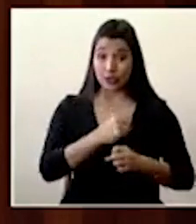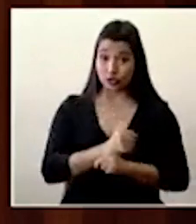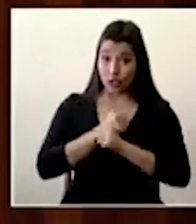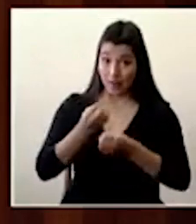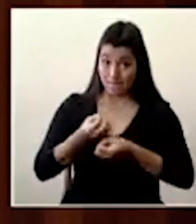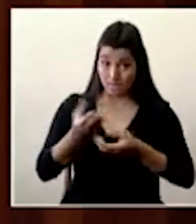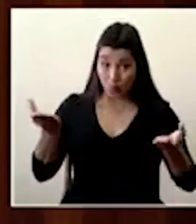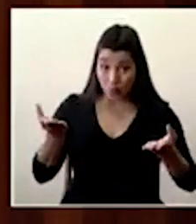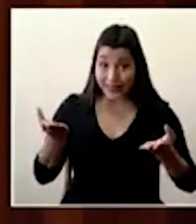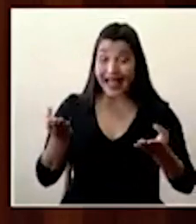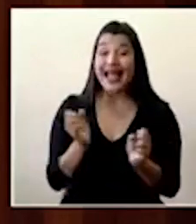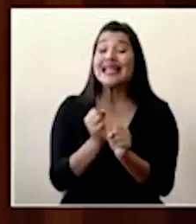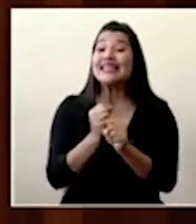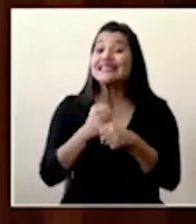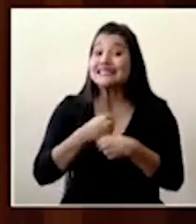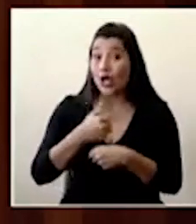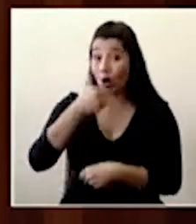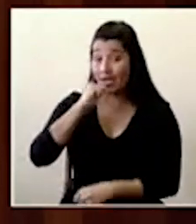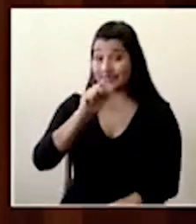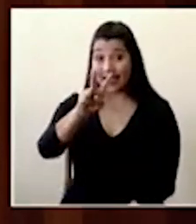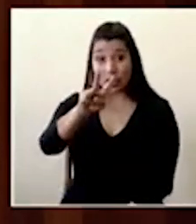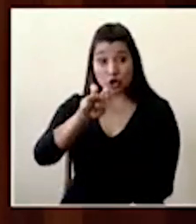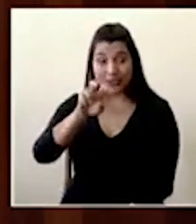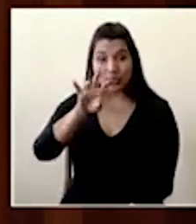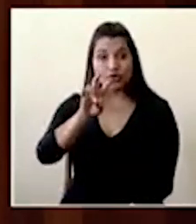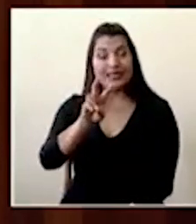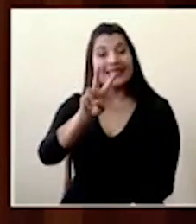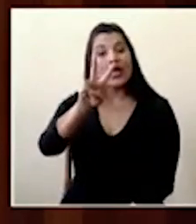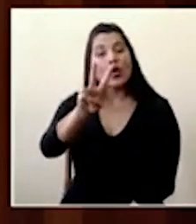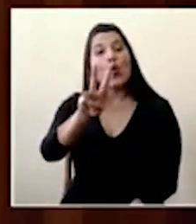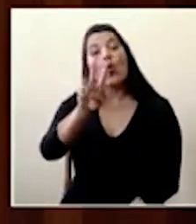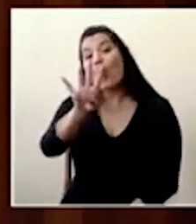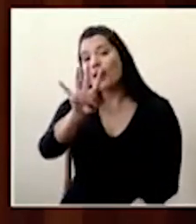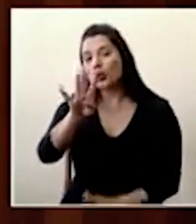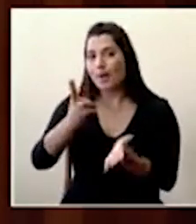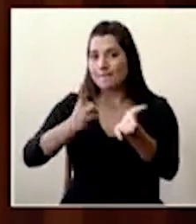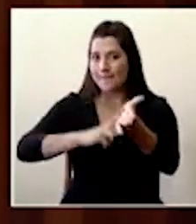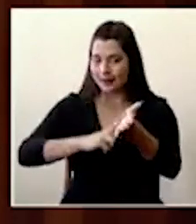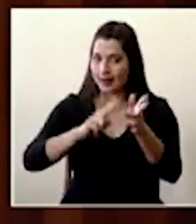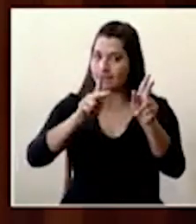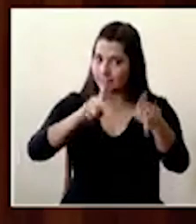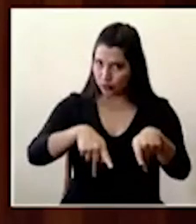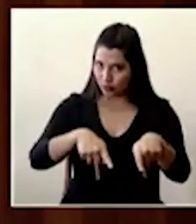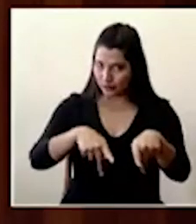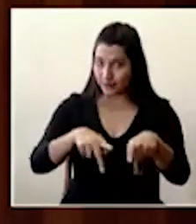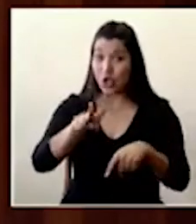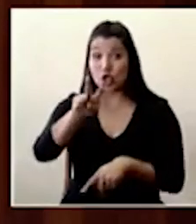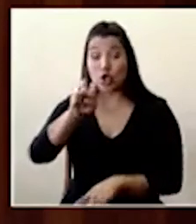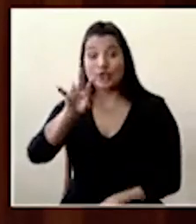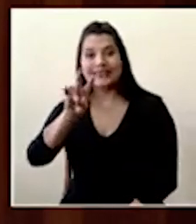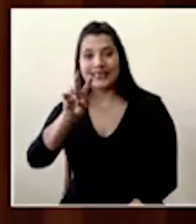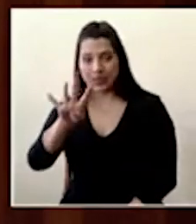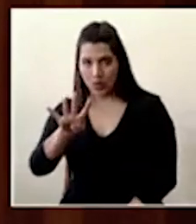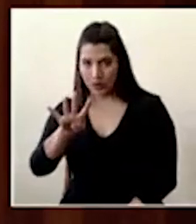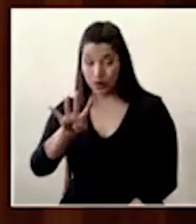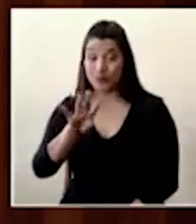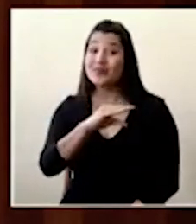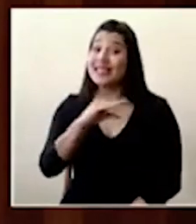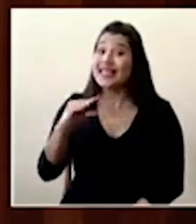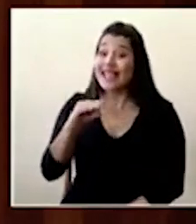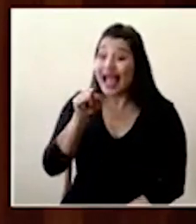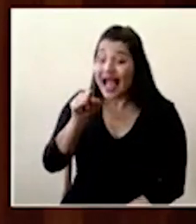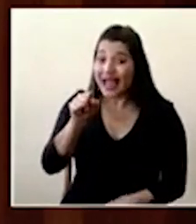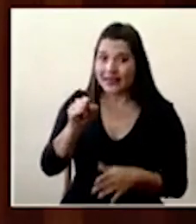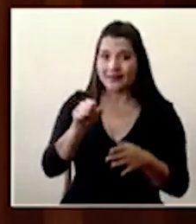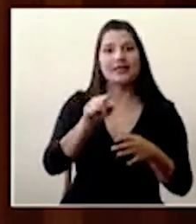se hicieron 274 partes a personas, de los cuales 159 son